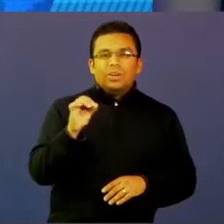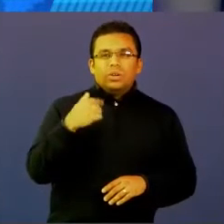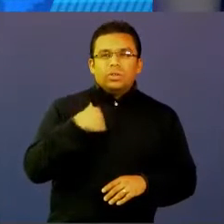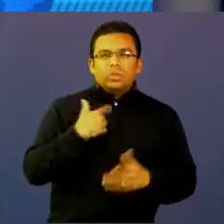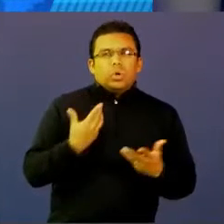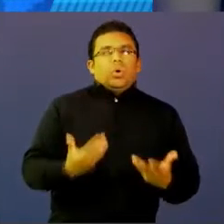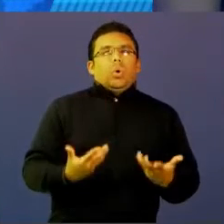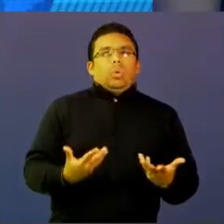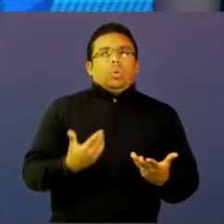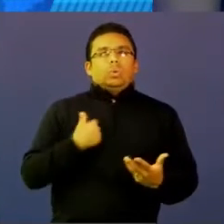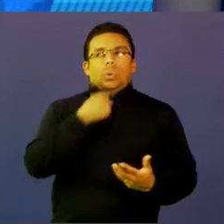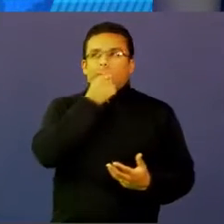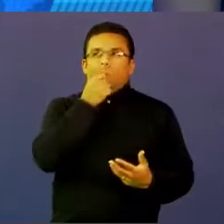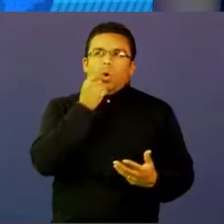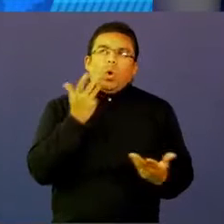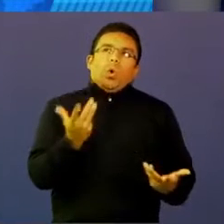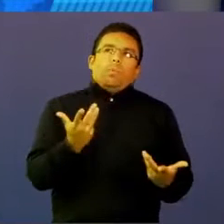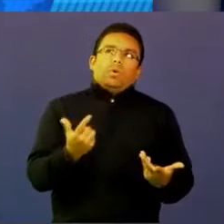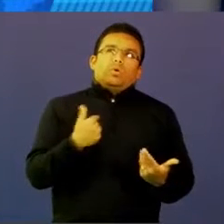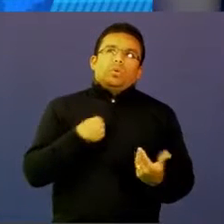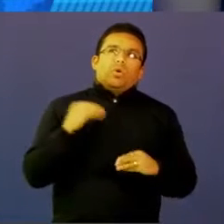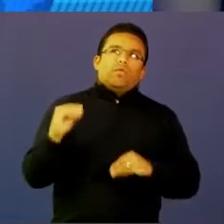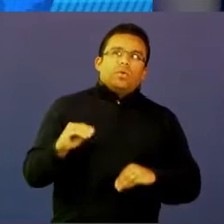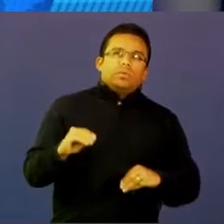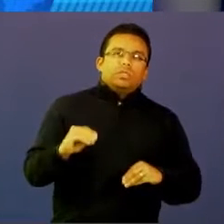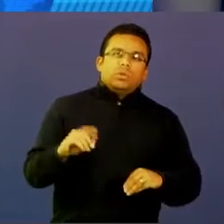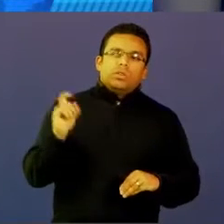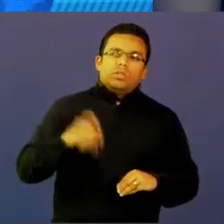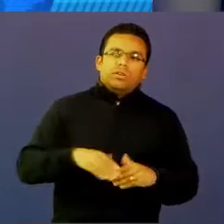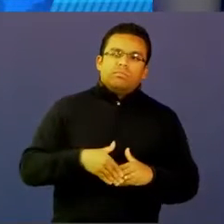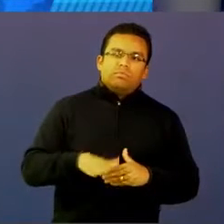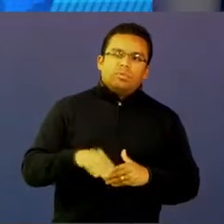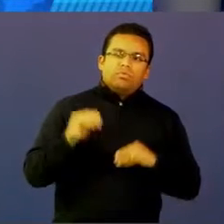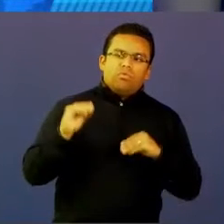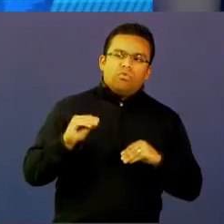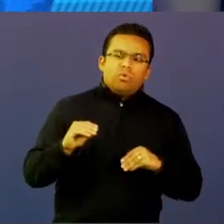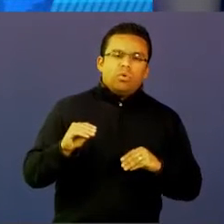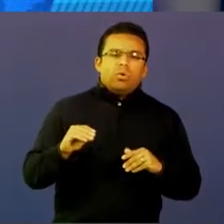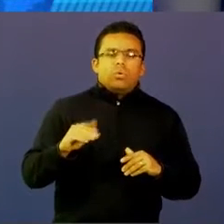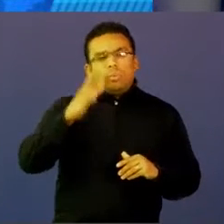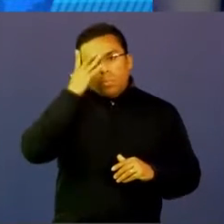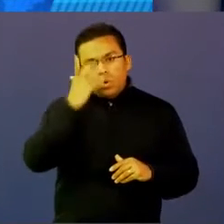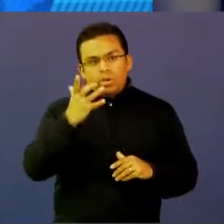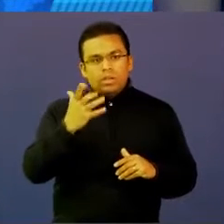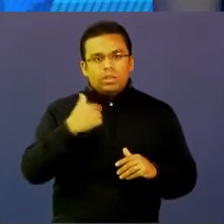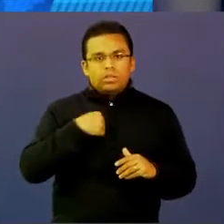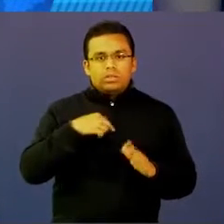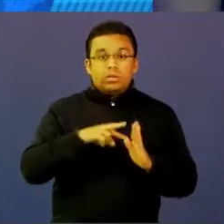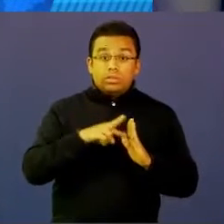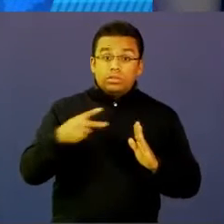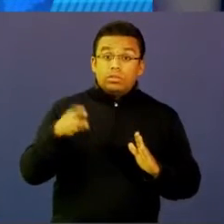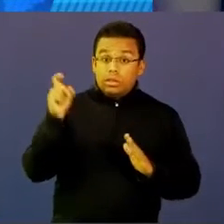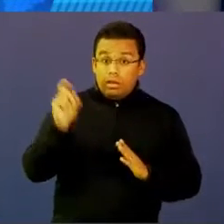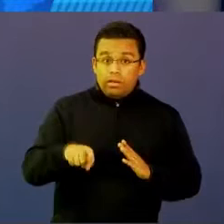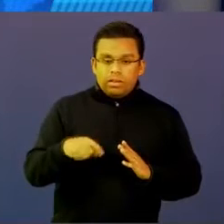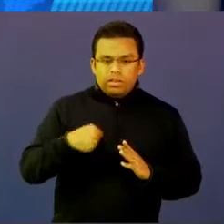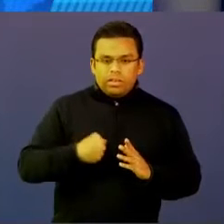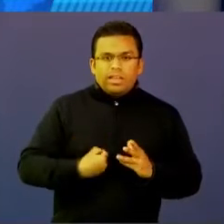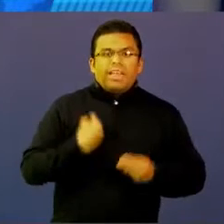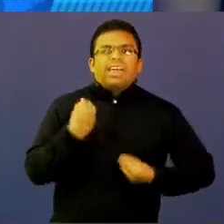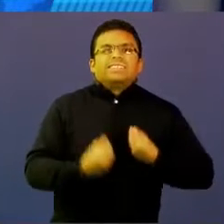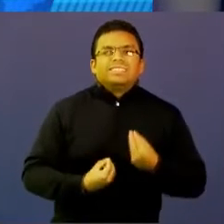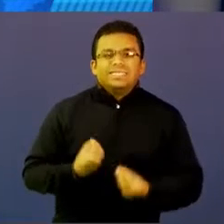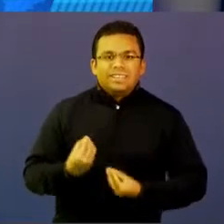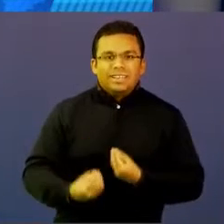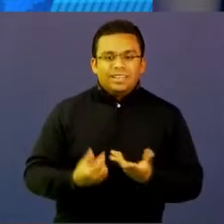formación? ¿Por qué debo empezar a trabajar en el tema de la formación con tecnología? ¿Qué deberíamos decirles a